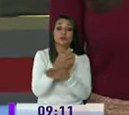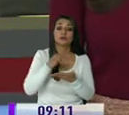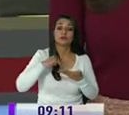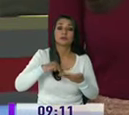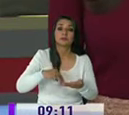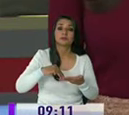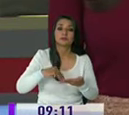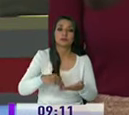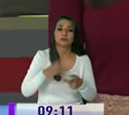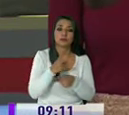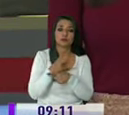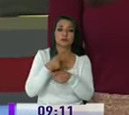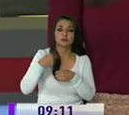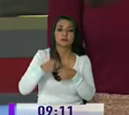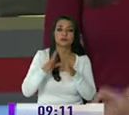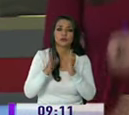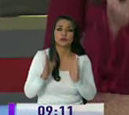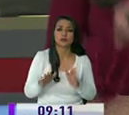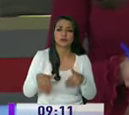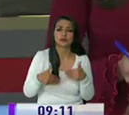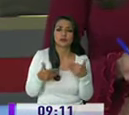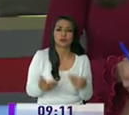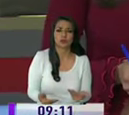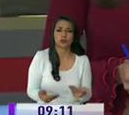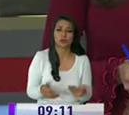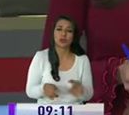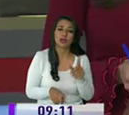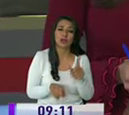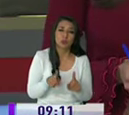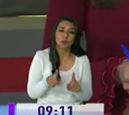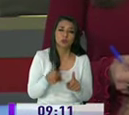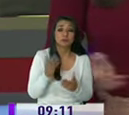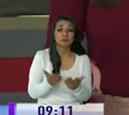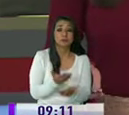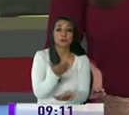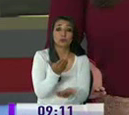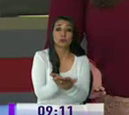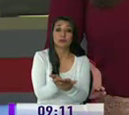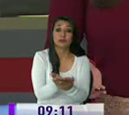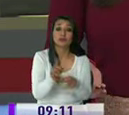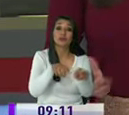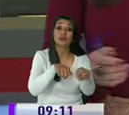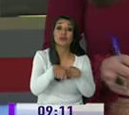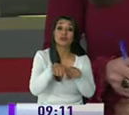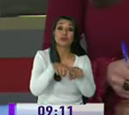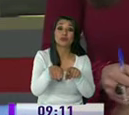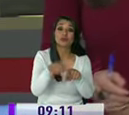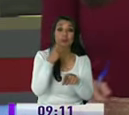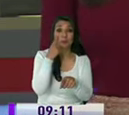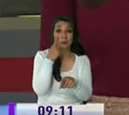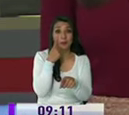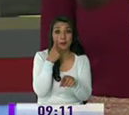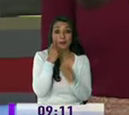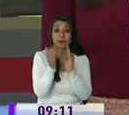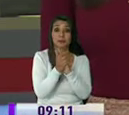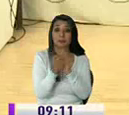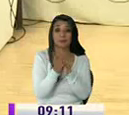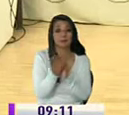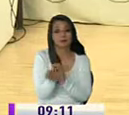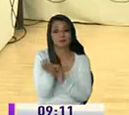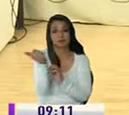del consejo de participación ciudadana Existe una tendencia que propone la eliminación de los concursos de mérito y oposición